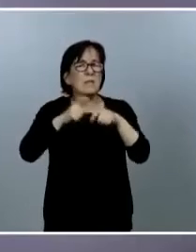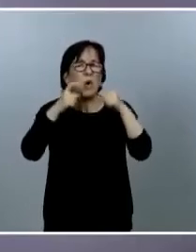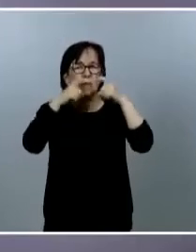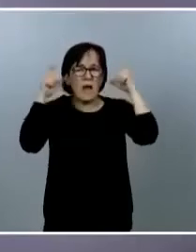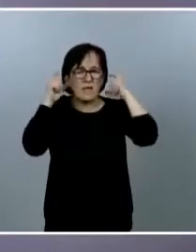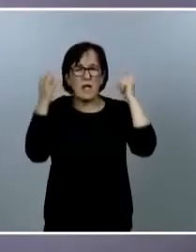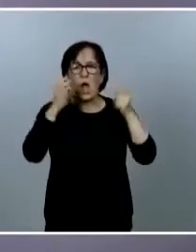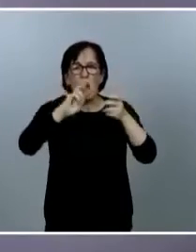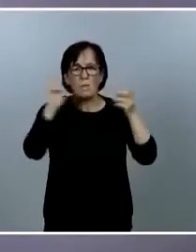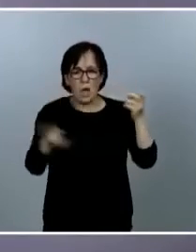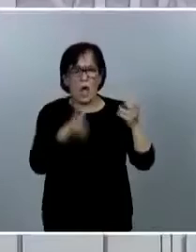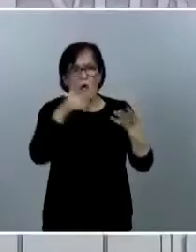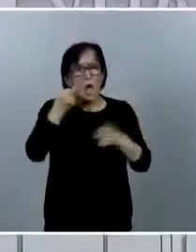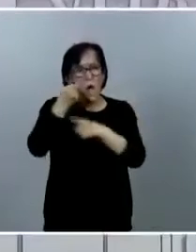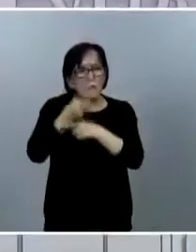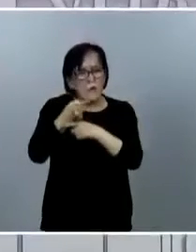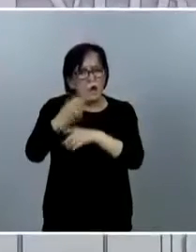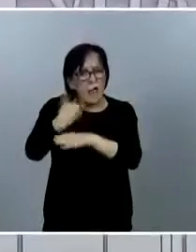como hasta ahora